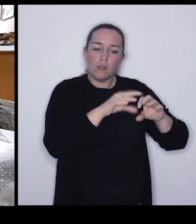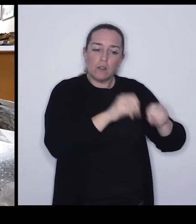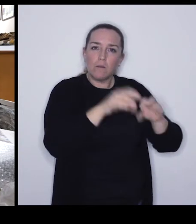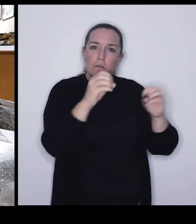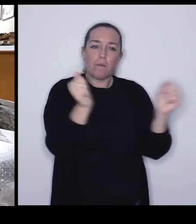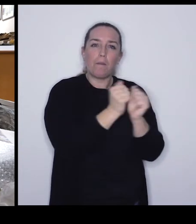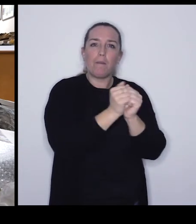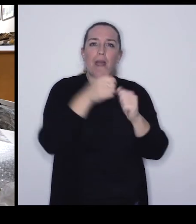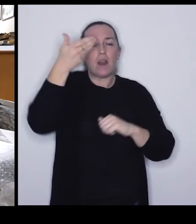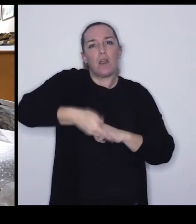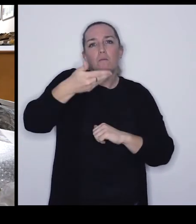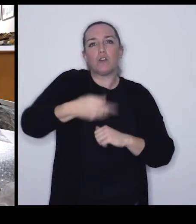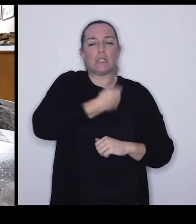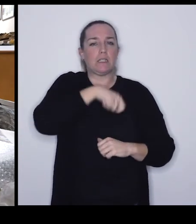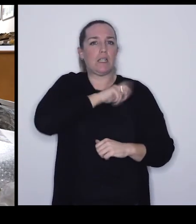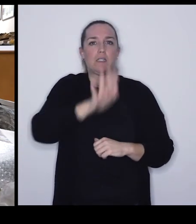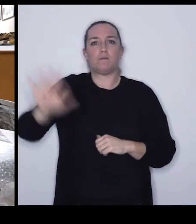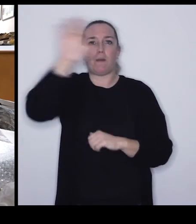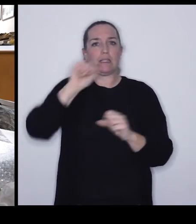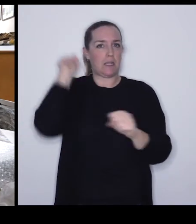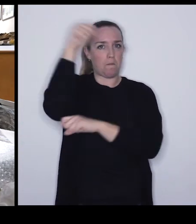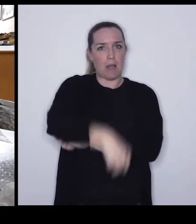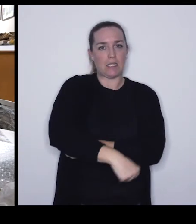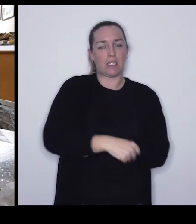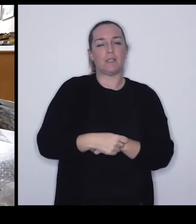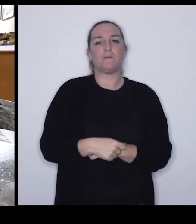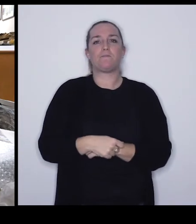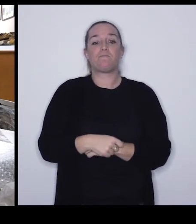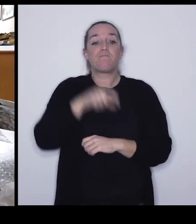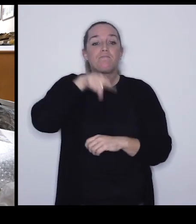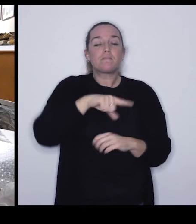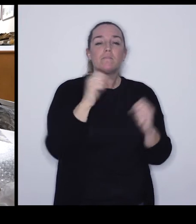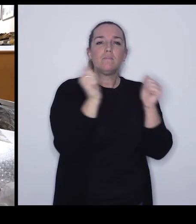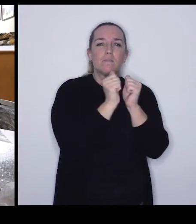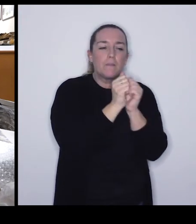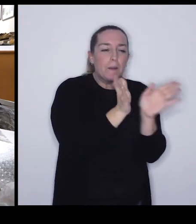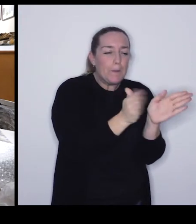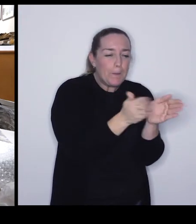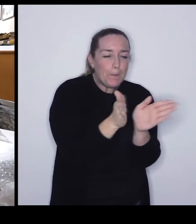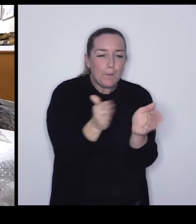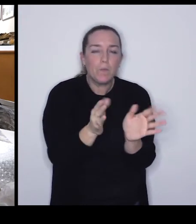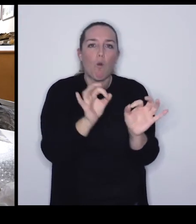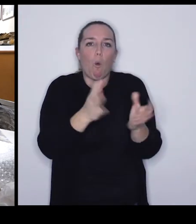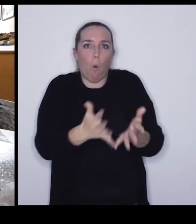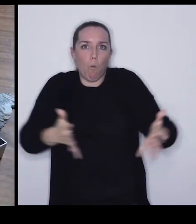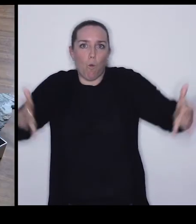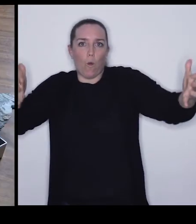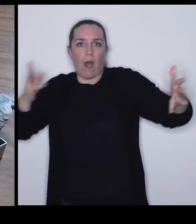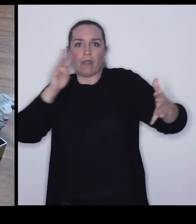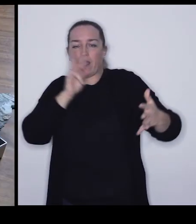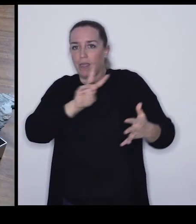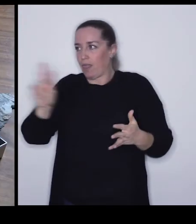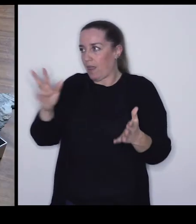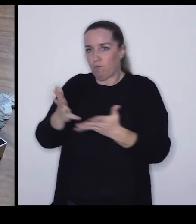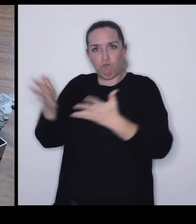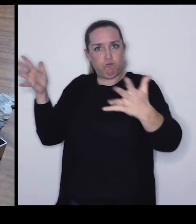el Carbonífero de las Cuencas Españolas... ...está compuesta por piezas de muy diferentes tamaños... ...las hay grandes como estas